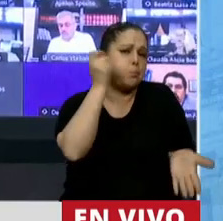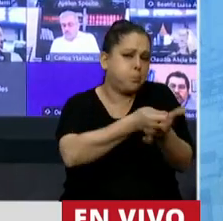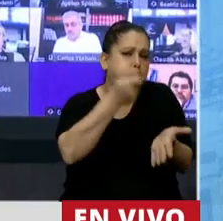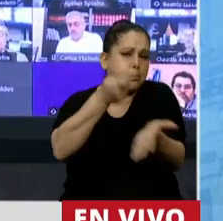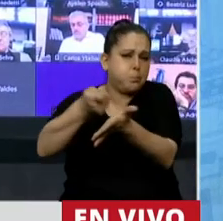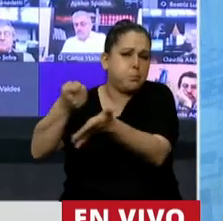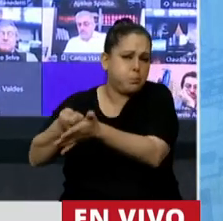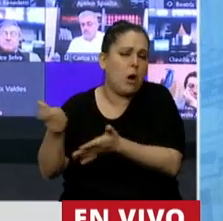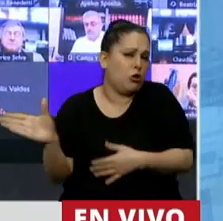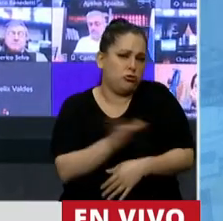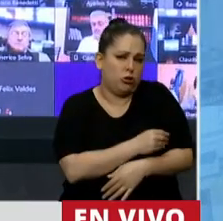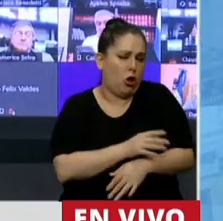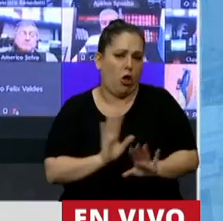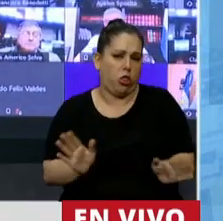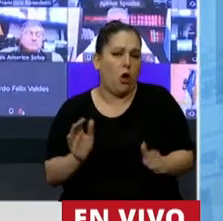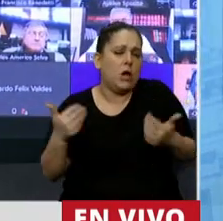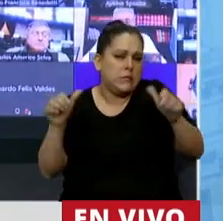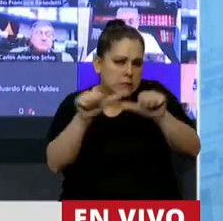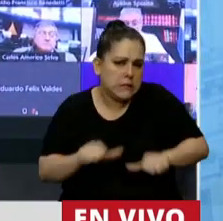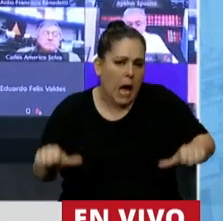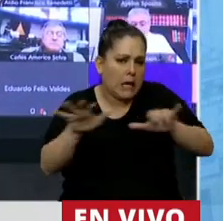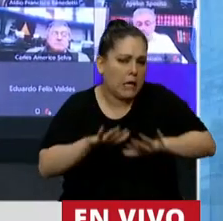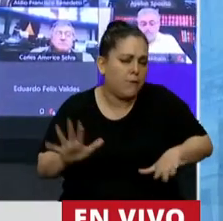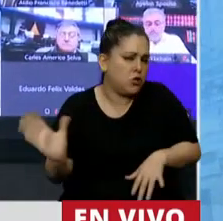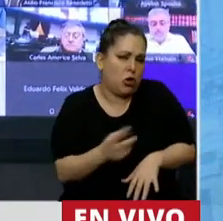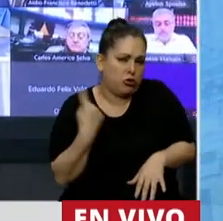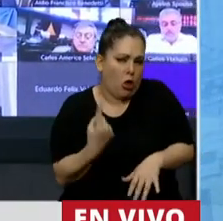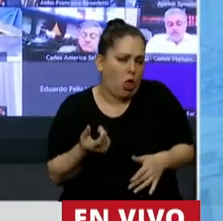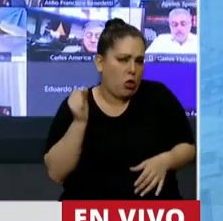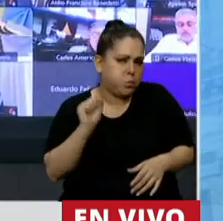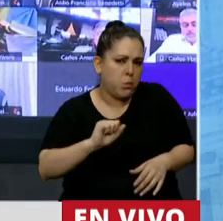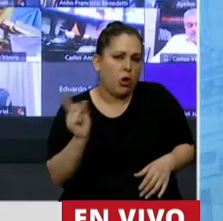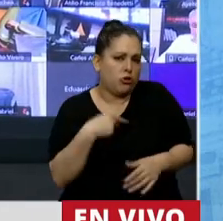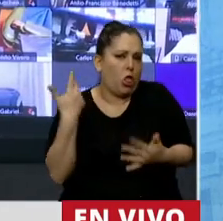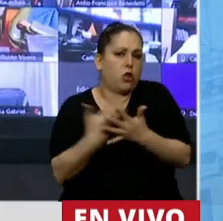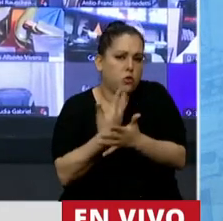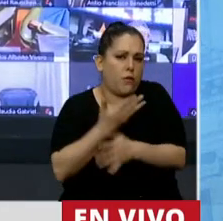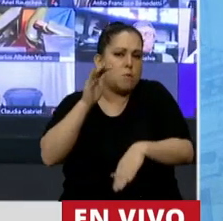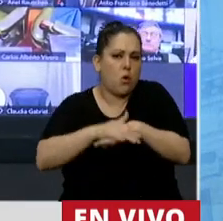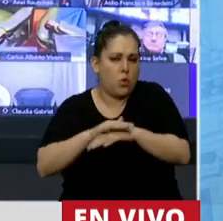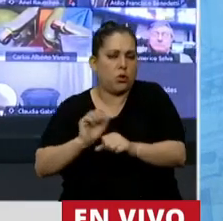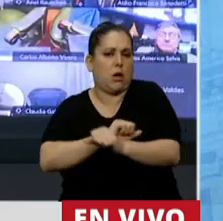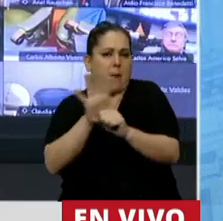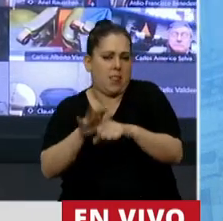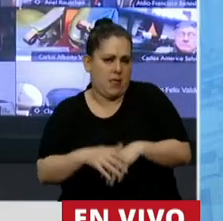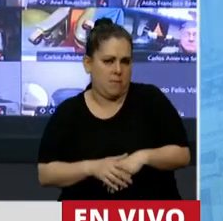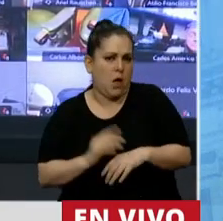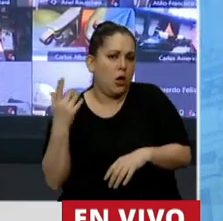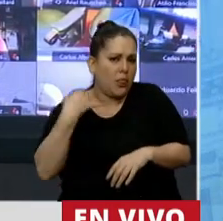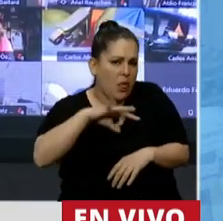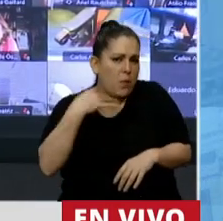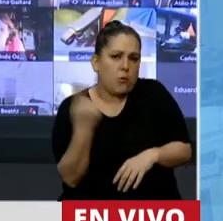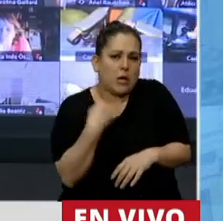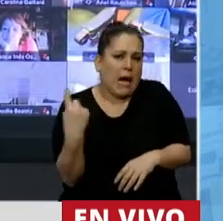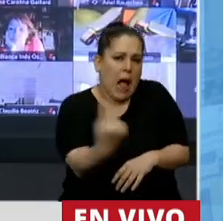país hicimos un sacrificio estos largos meses. A todos nos dolió la pandemia. Todos tuvimos que perder algo.